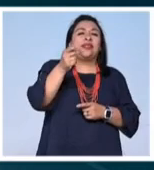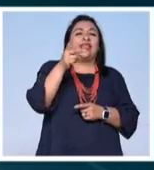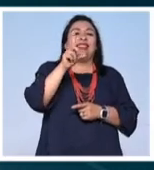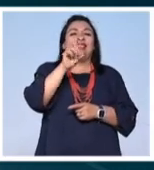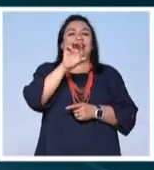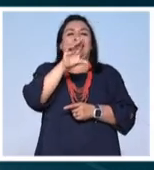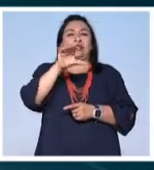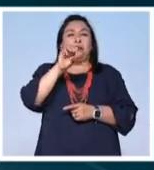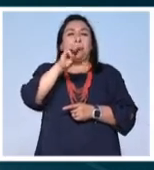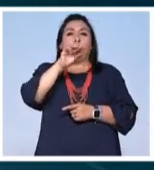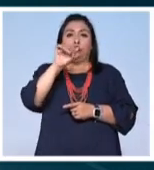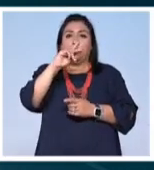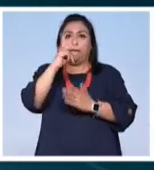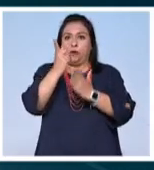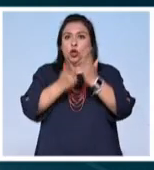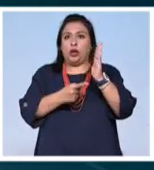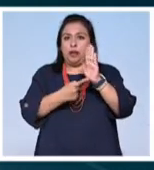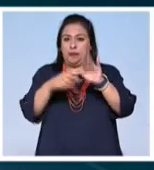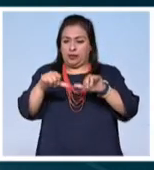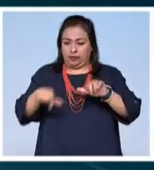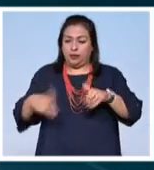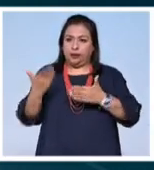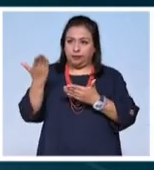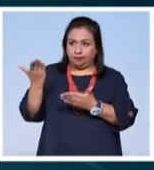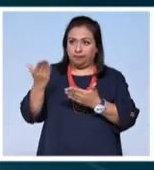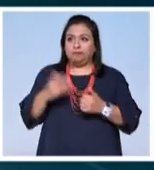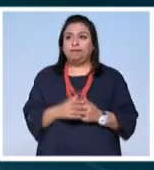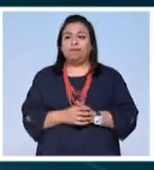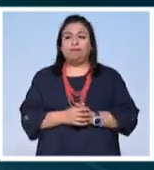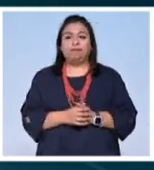presenta su programa de actividades. Vamos a conocerlo.